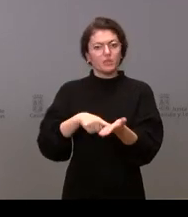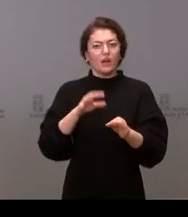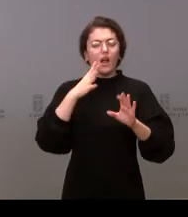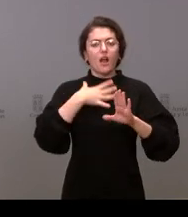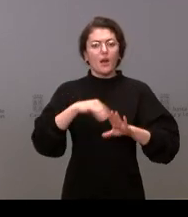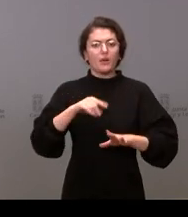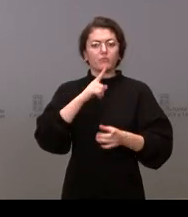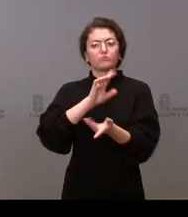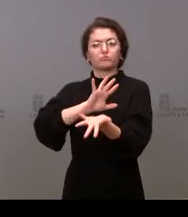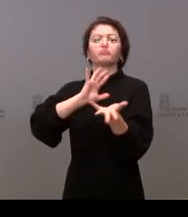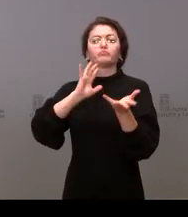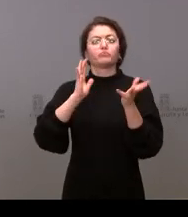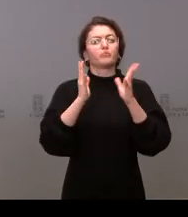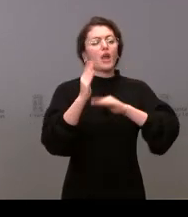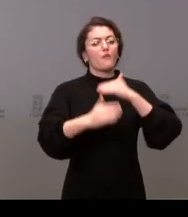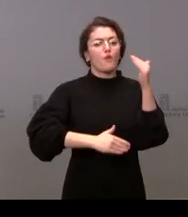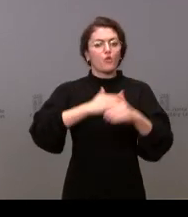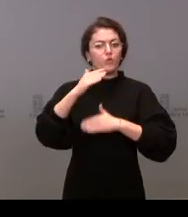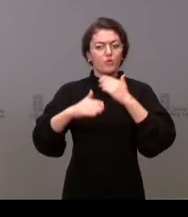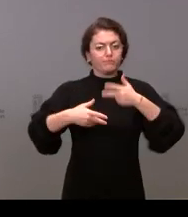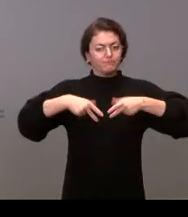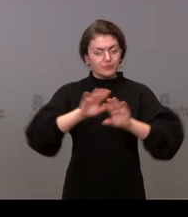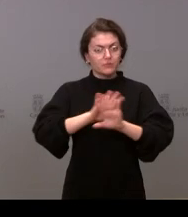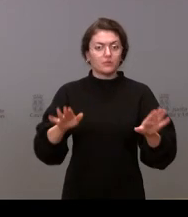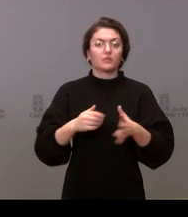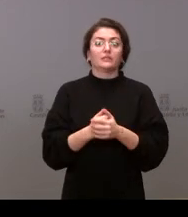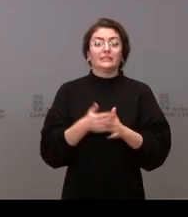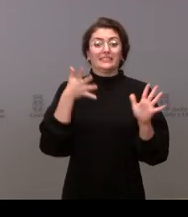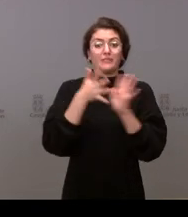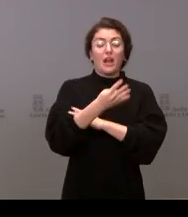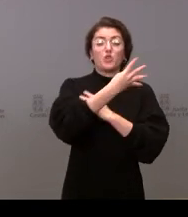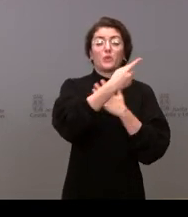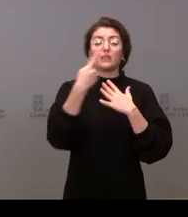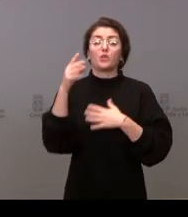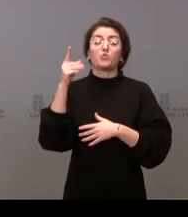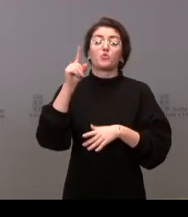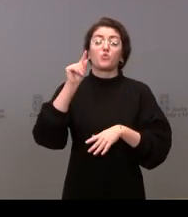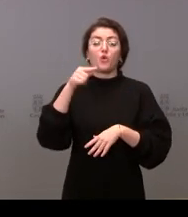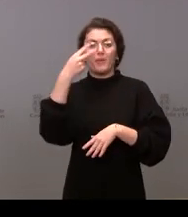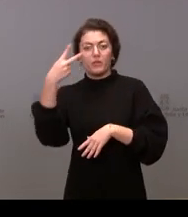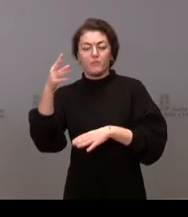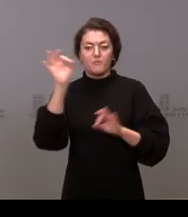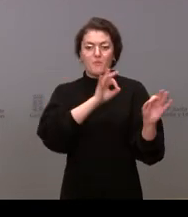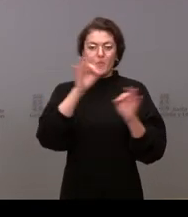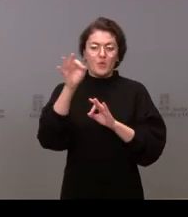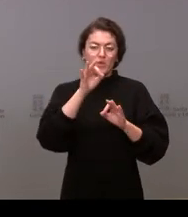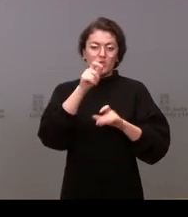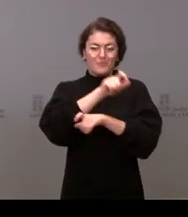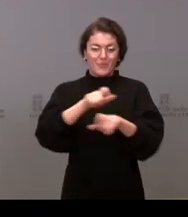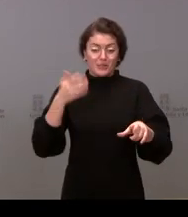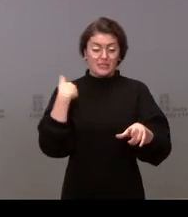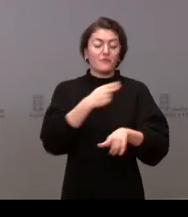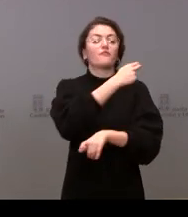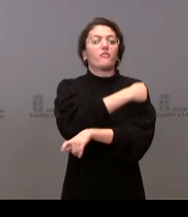tiene este virus. Es decir, que tenemos el 91,2% de la población diana que está vacunada. Es decir,